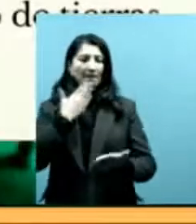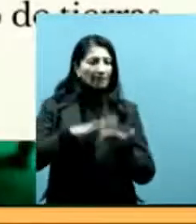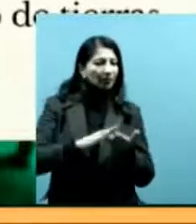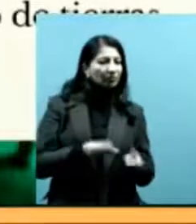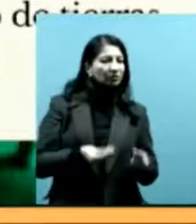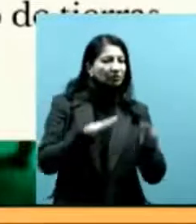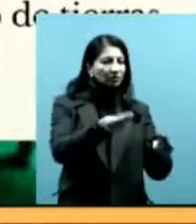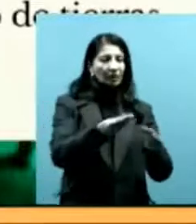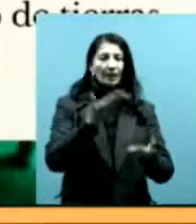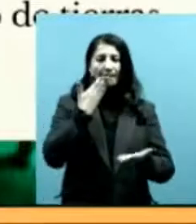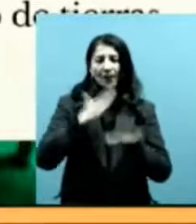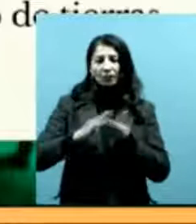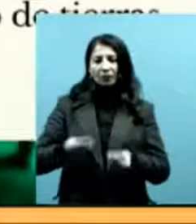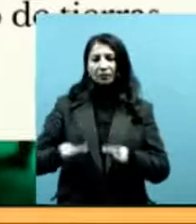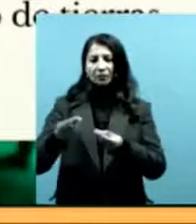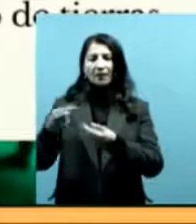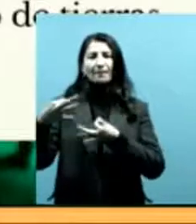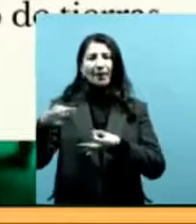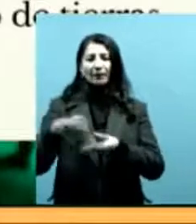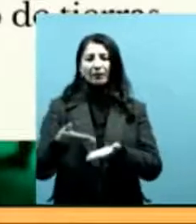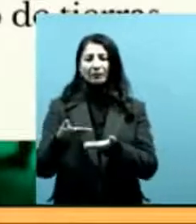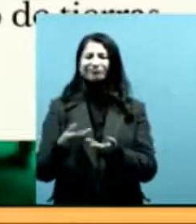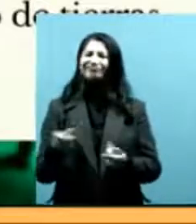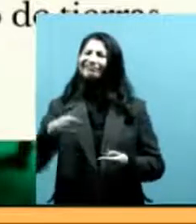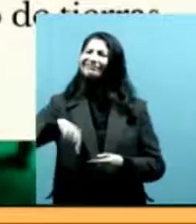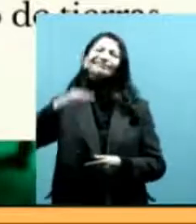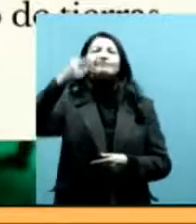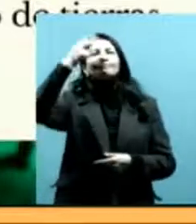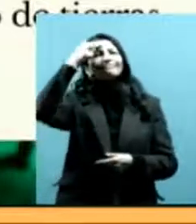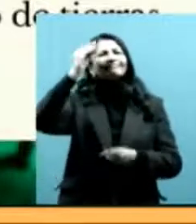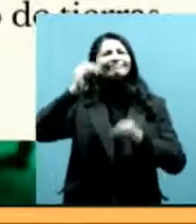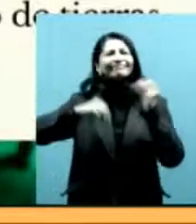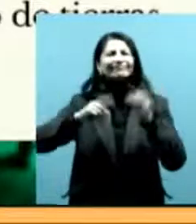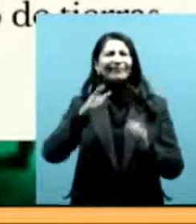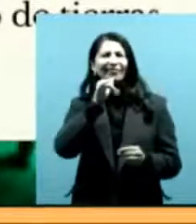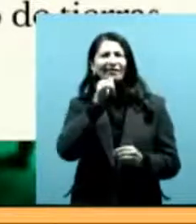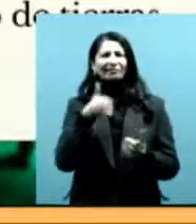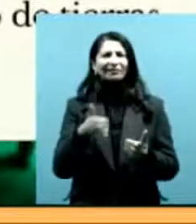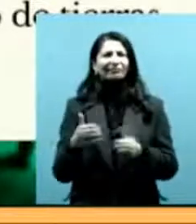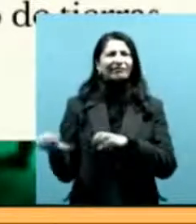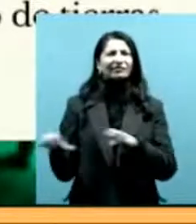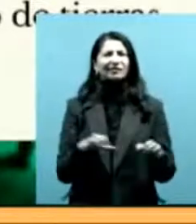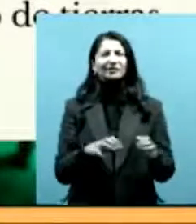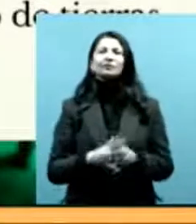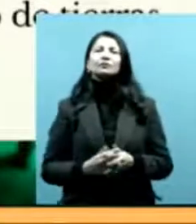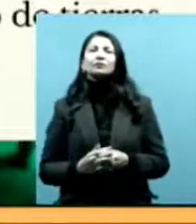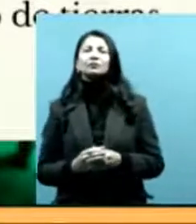palabras, y no funcionaba la lógica de sucesión